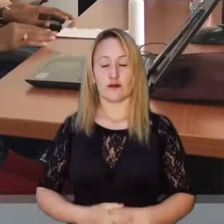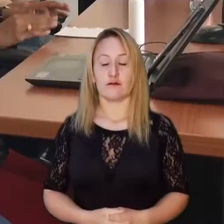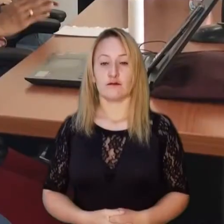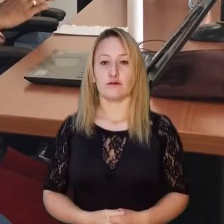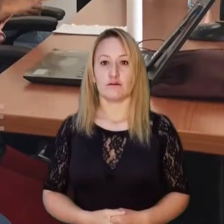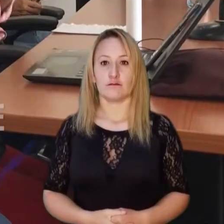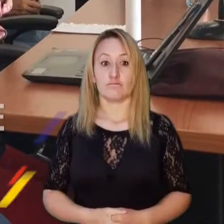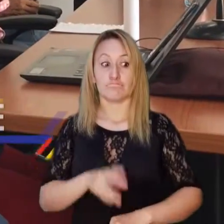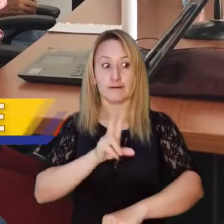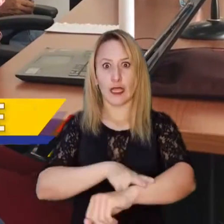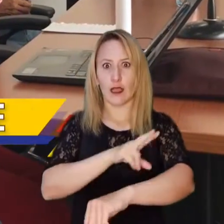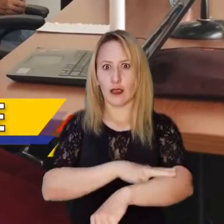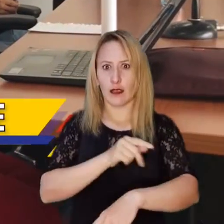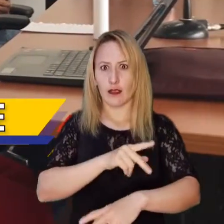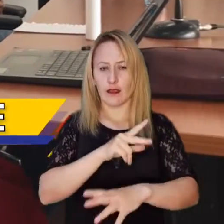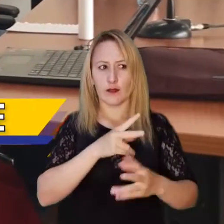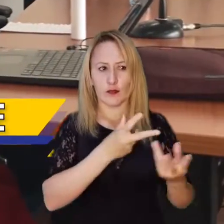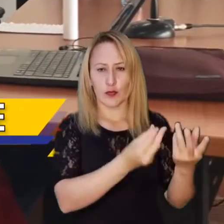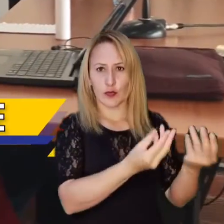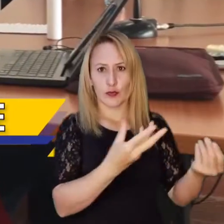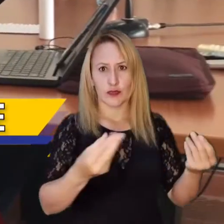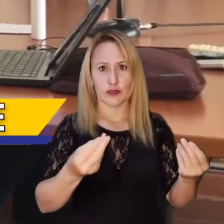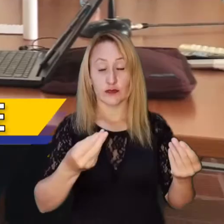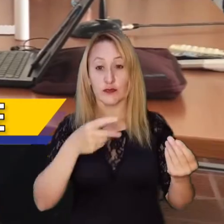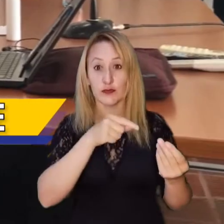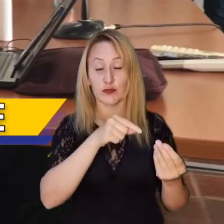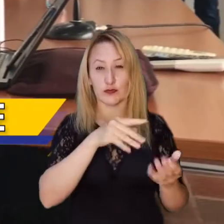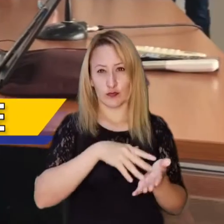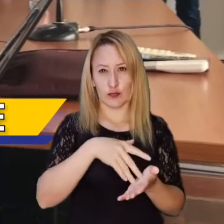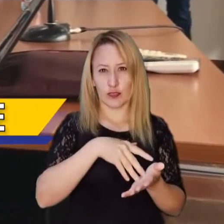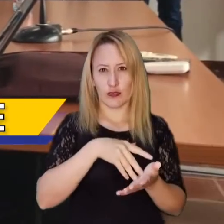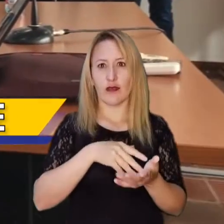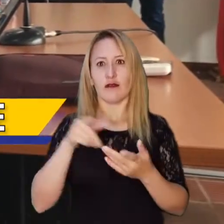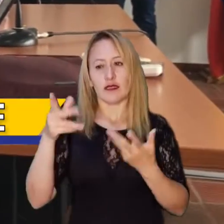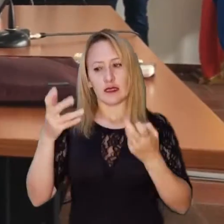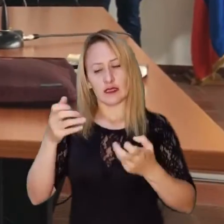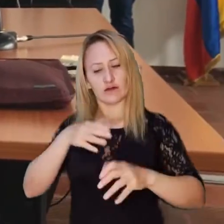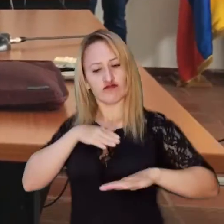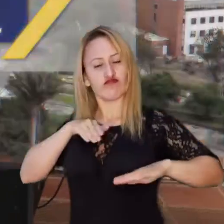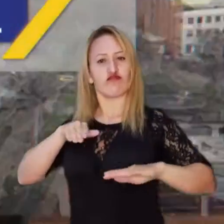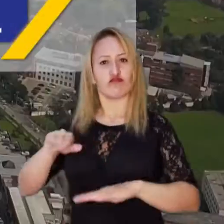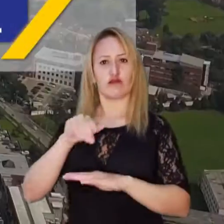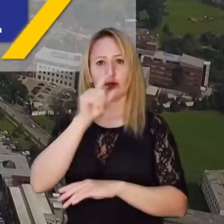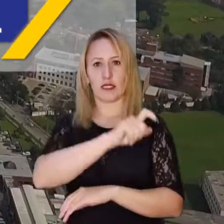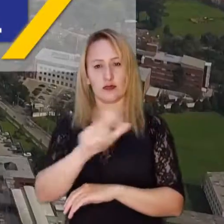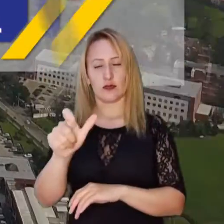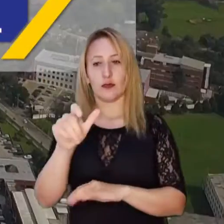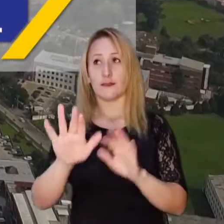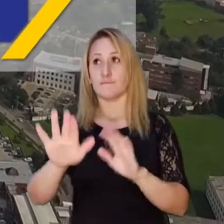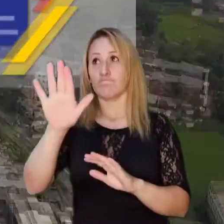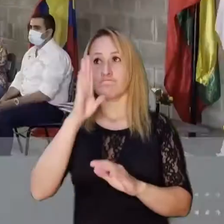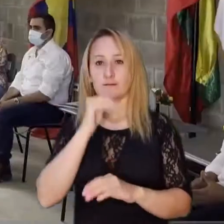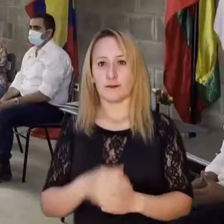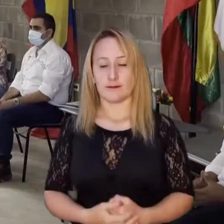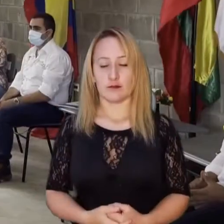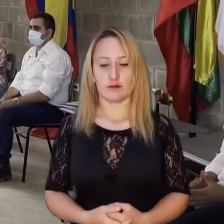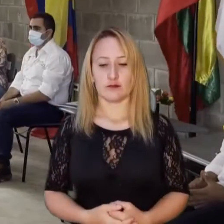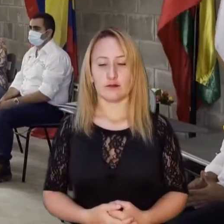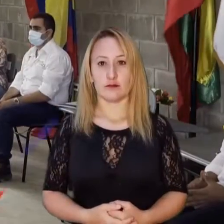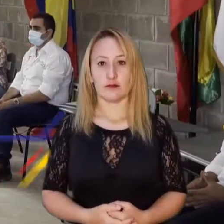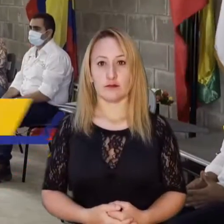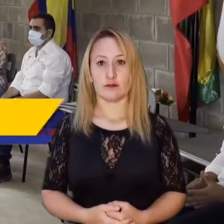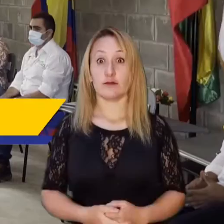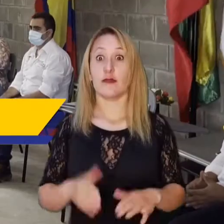La delegada de población focalizada quiere ser la voz de los que no tienen voz. Gracias a